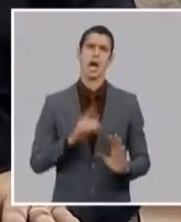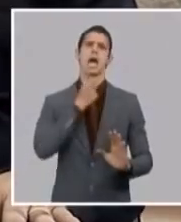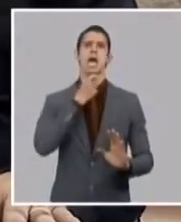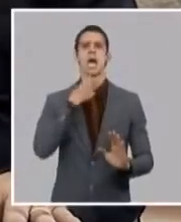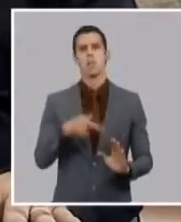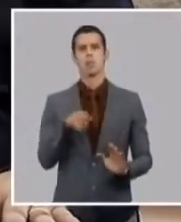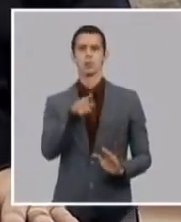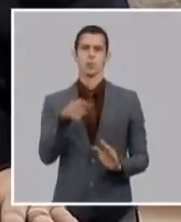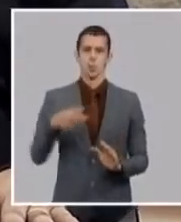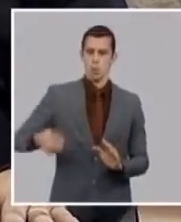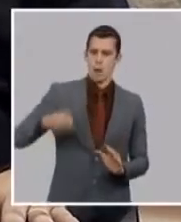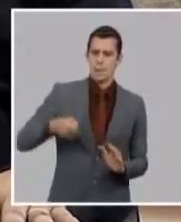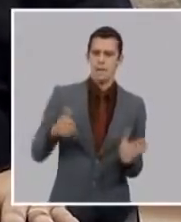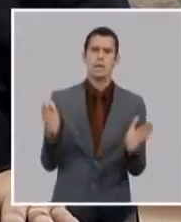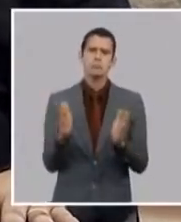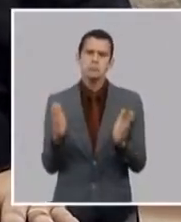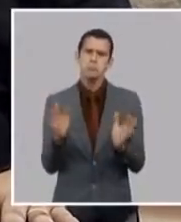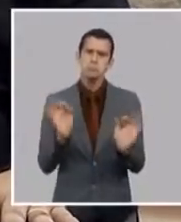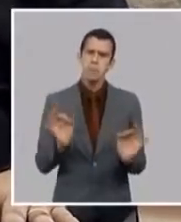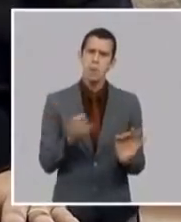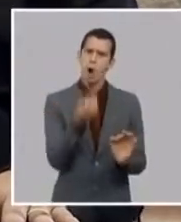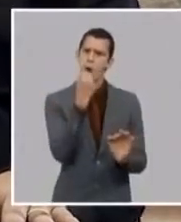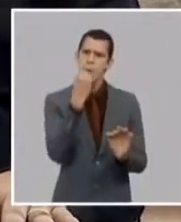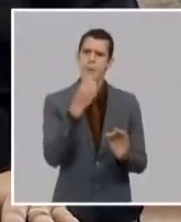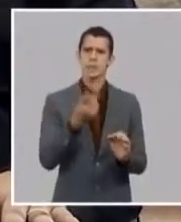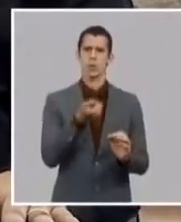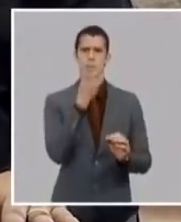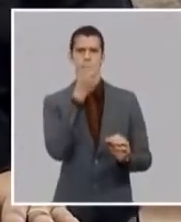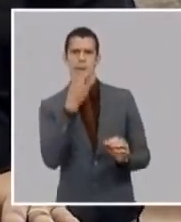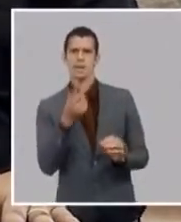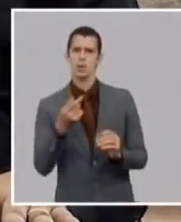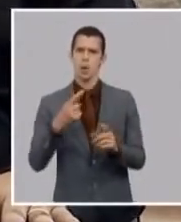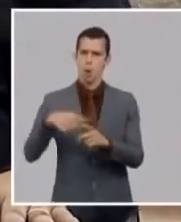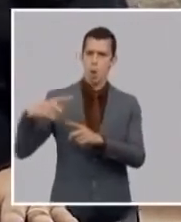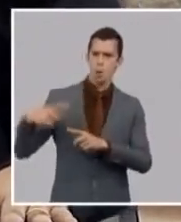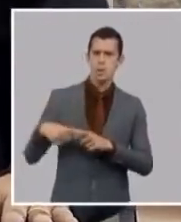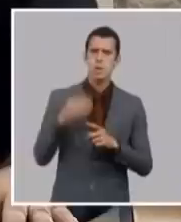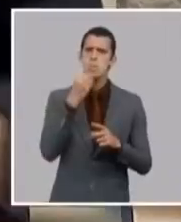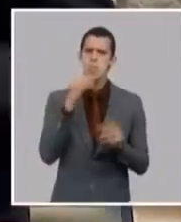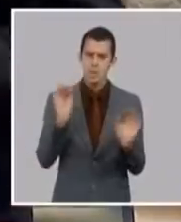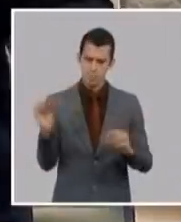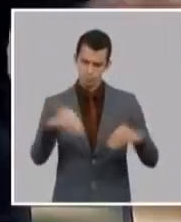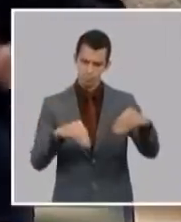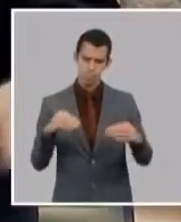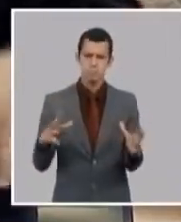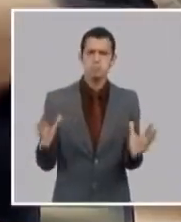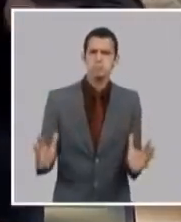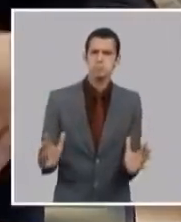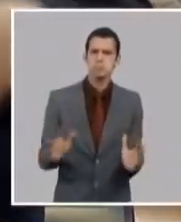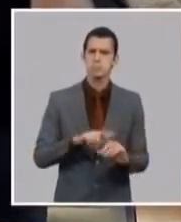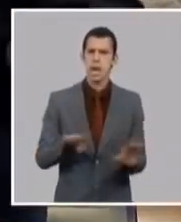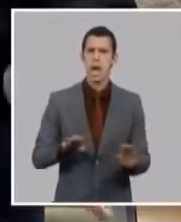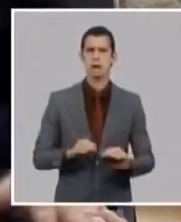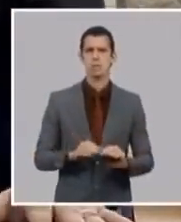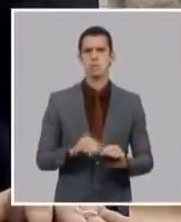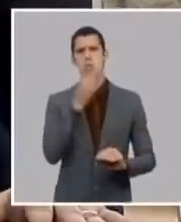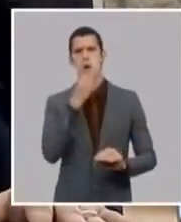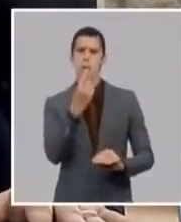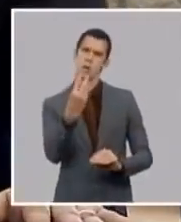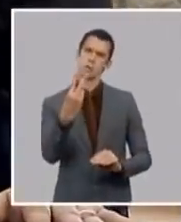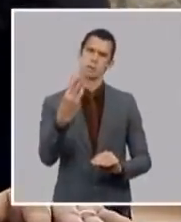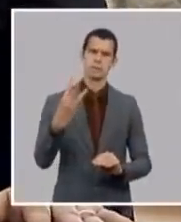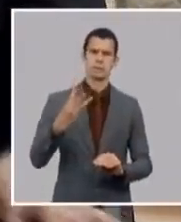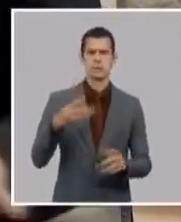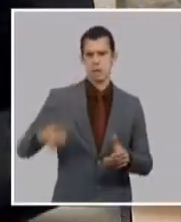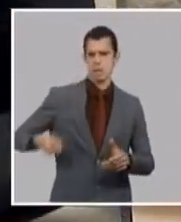aseo y medicamentos y esa maleta está libre de todo costo y puede ser dos maletas tres maletas